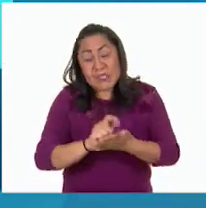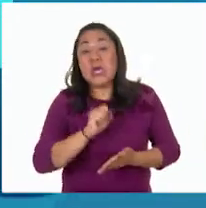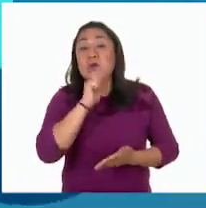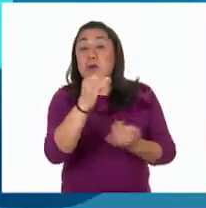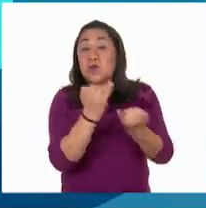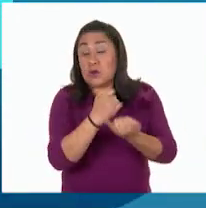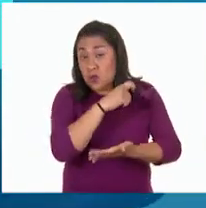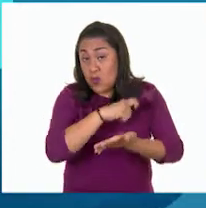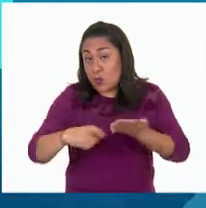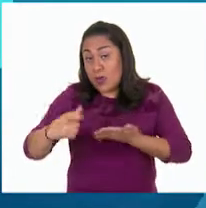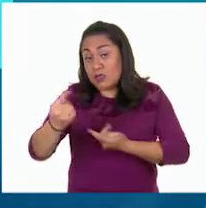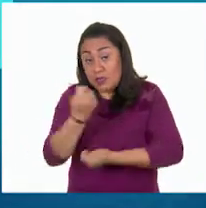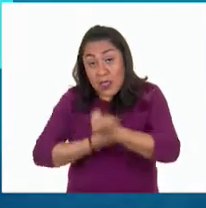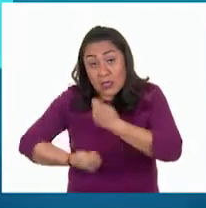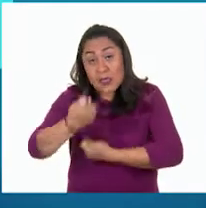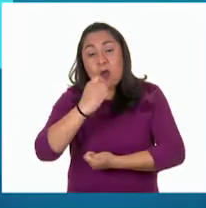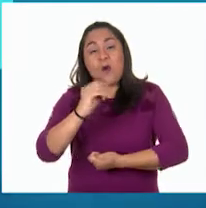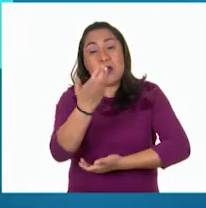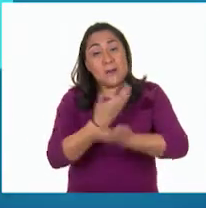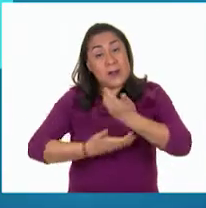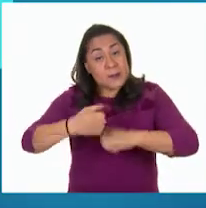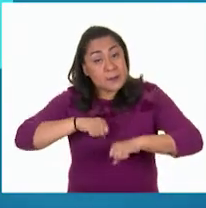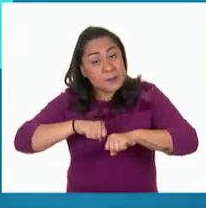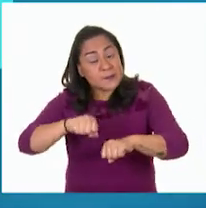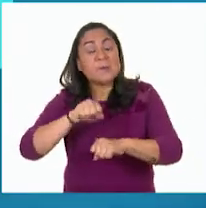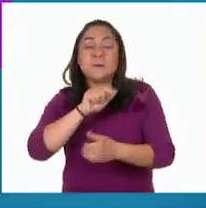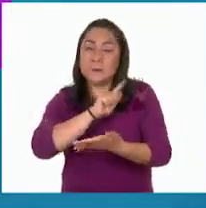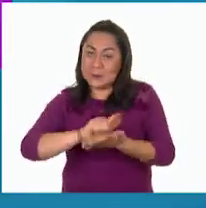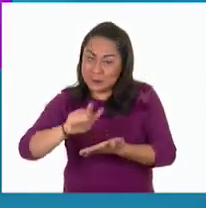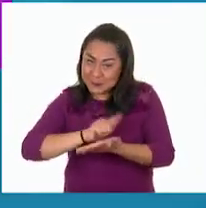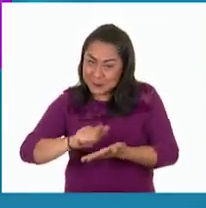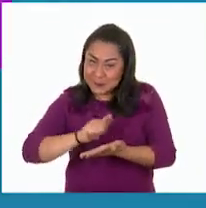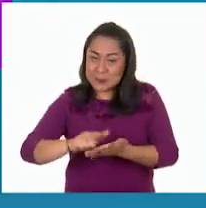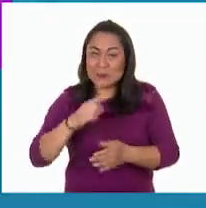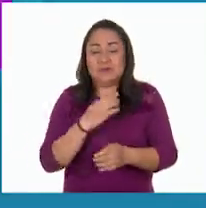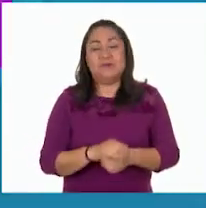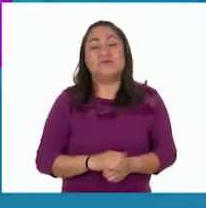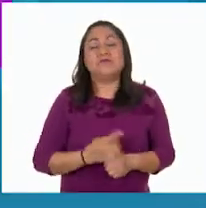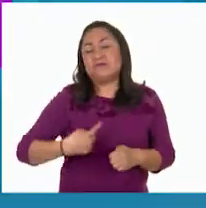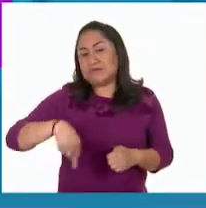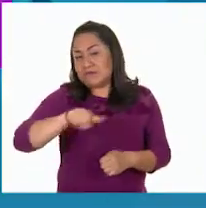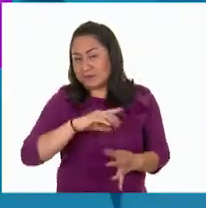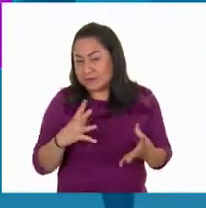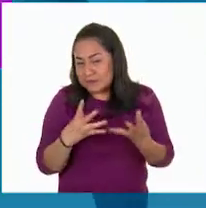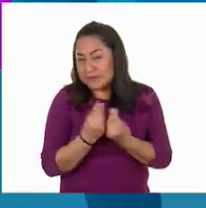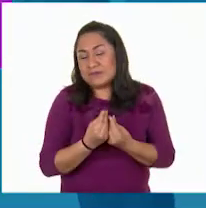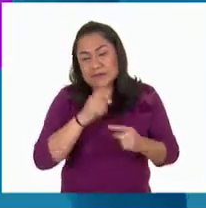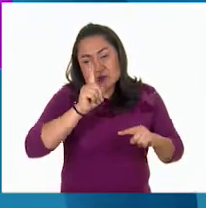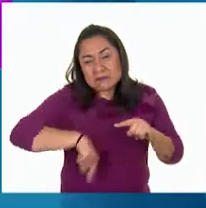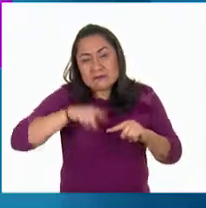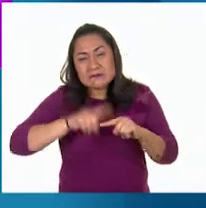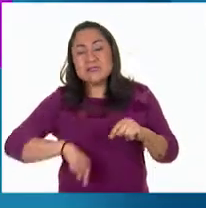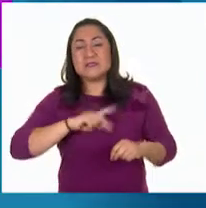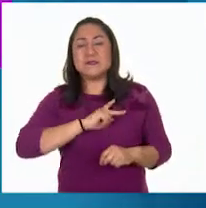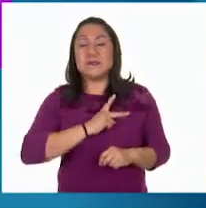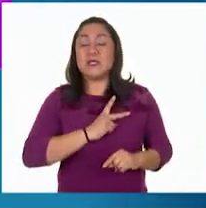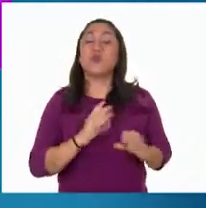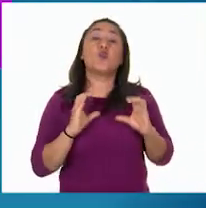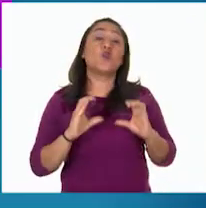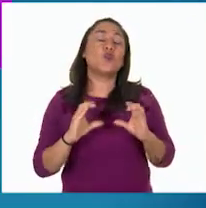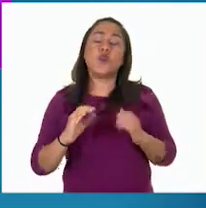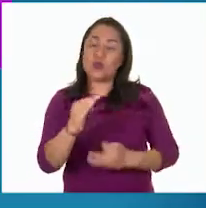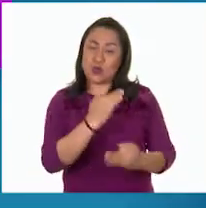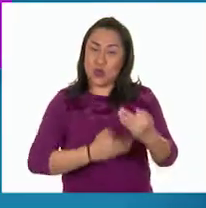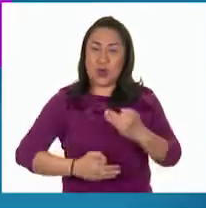las cosas que compres en la tienda o en el supermercado. Sigamos luchando juntos contra este virus cuidándonos los